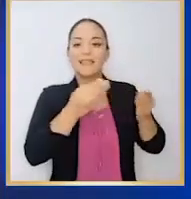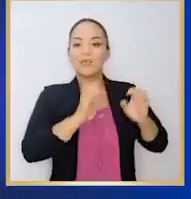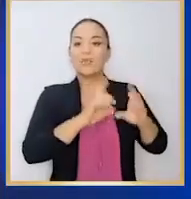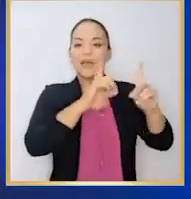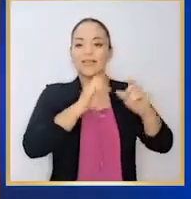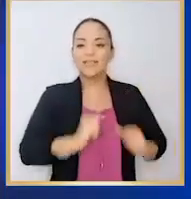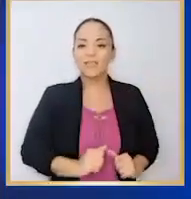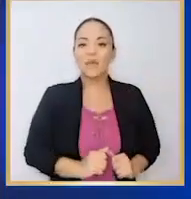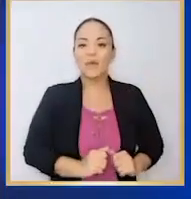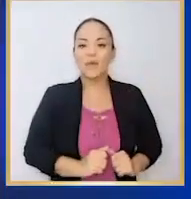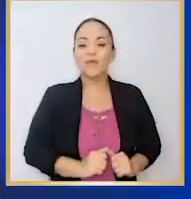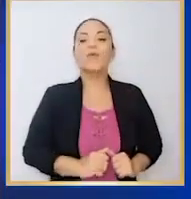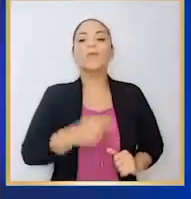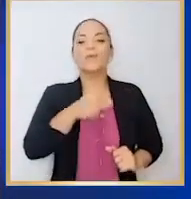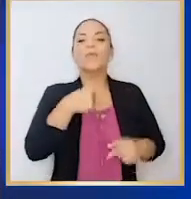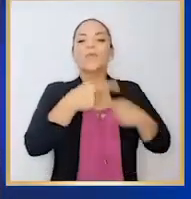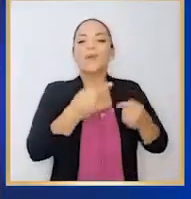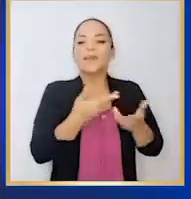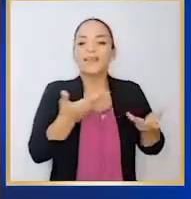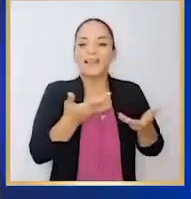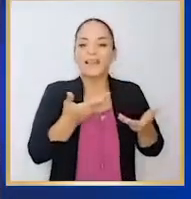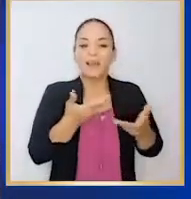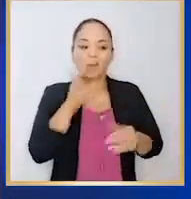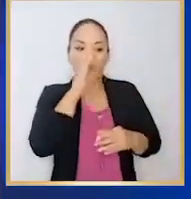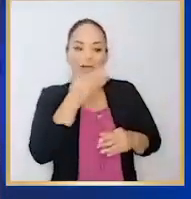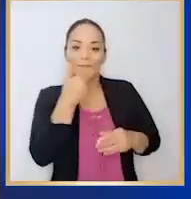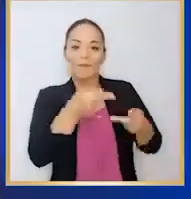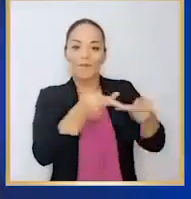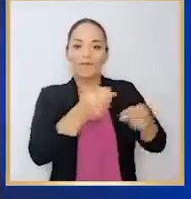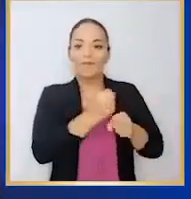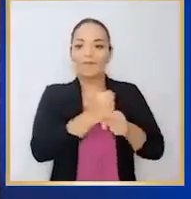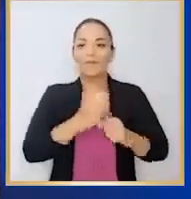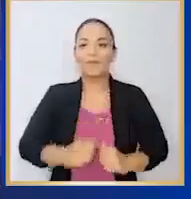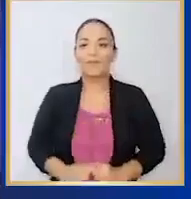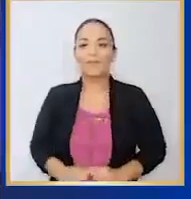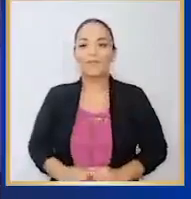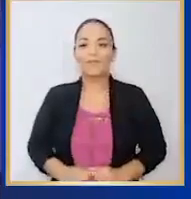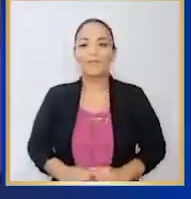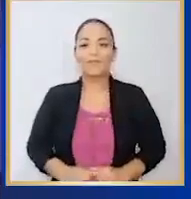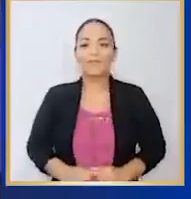mi título en bachillerato en educación, pues voy a optar por mejores puestos.